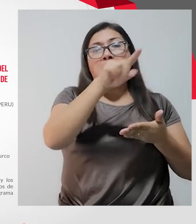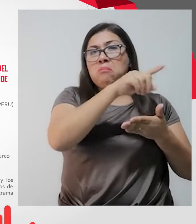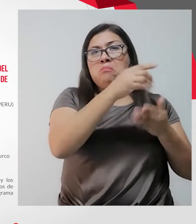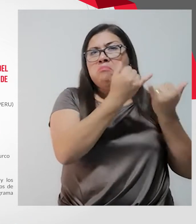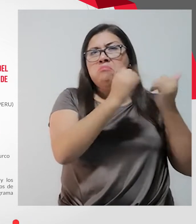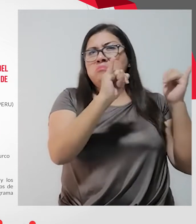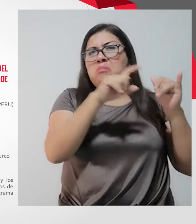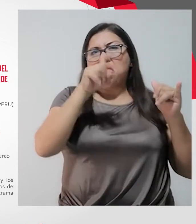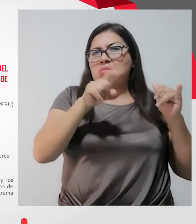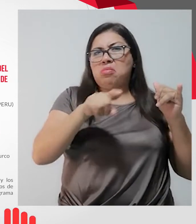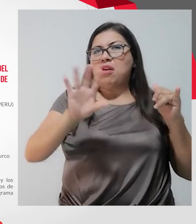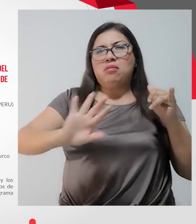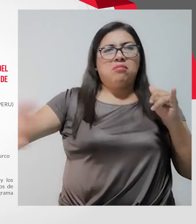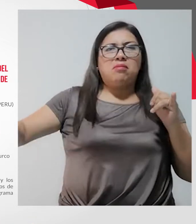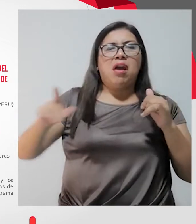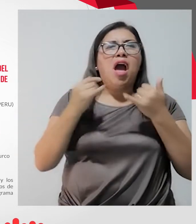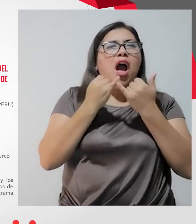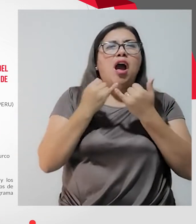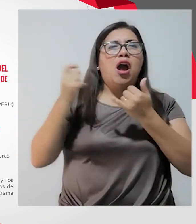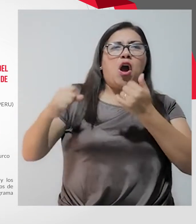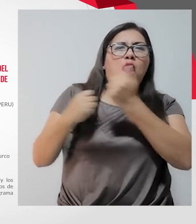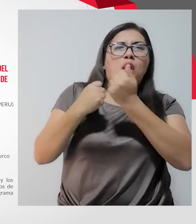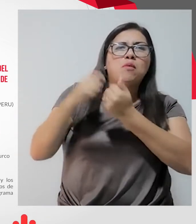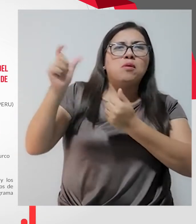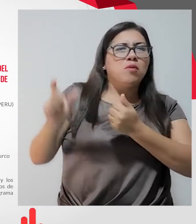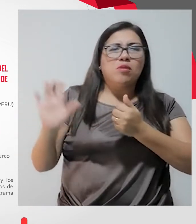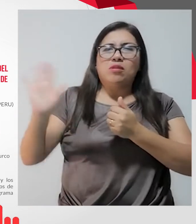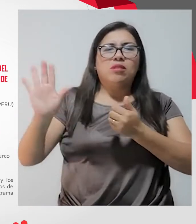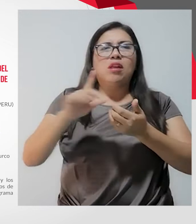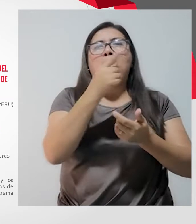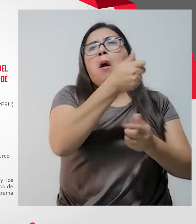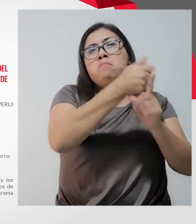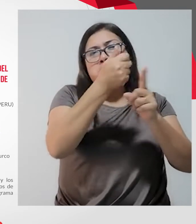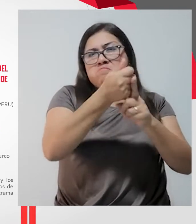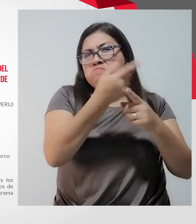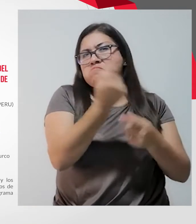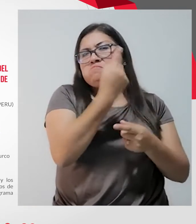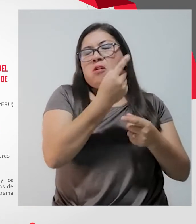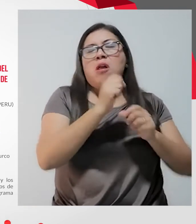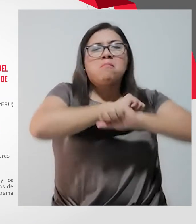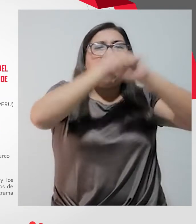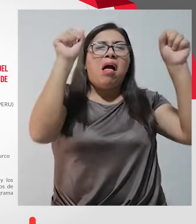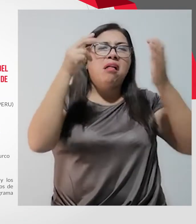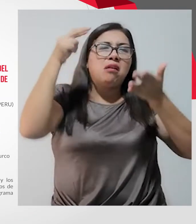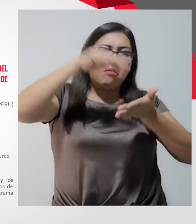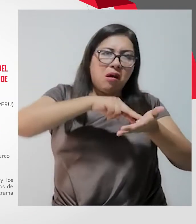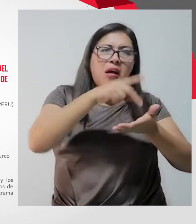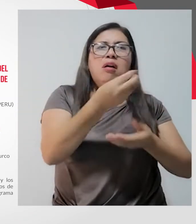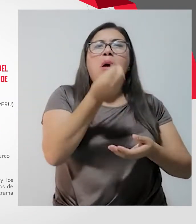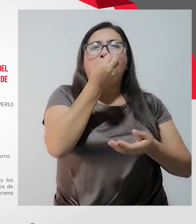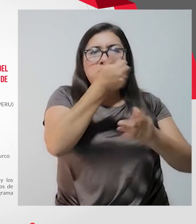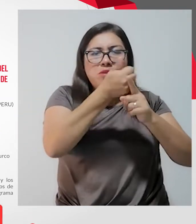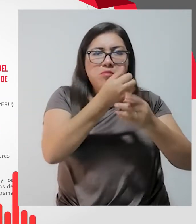acompañamiento. Entonces los hemos dejado solos. Y los chicos se levantan temprano, preparan sus alimentos,